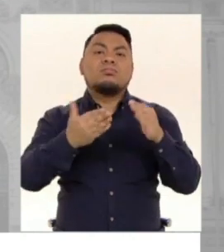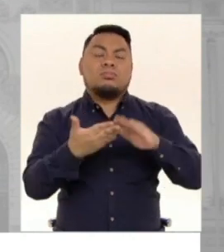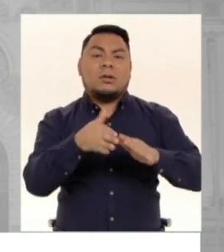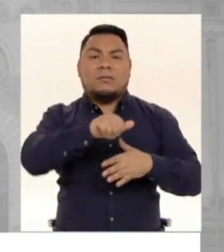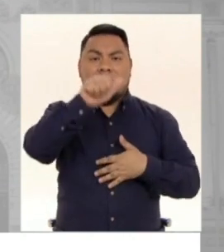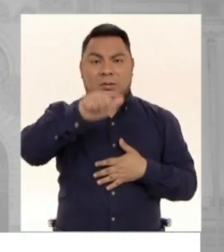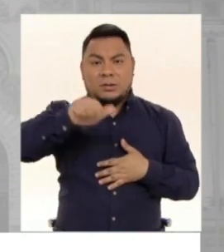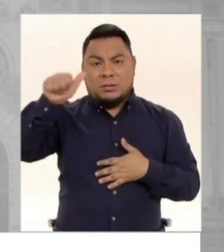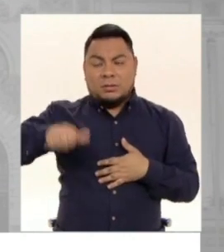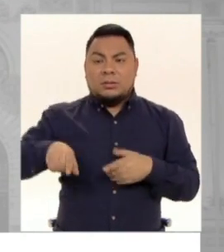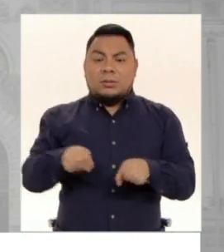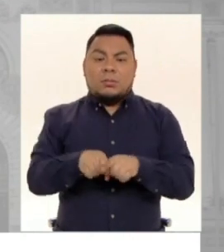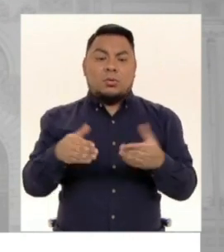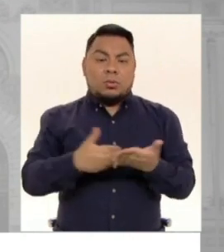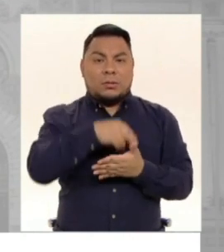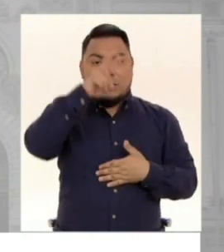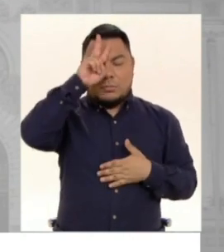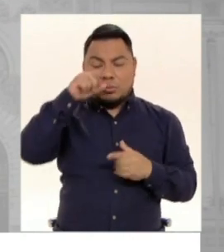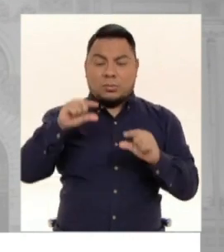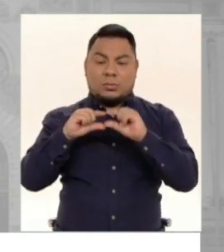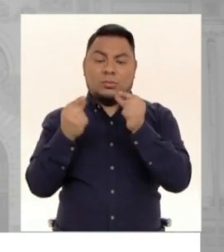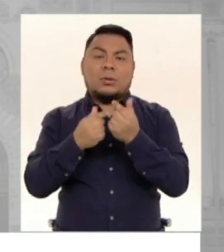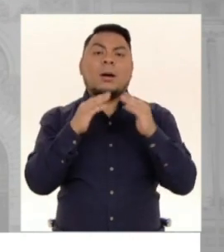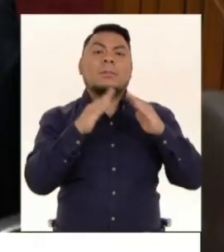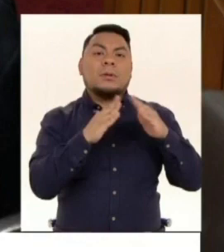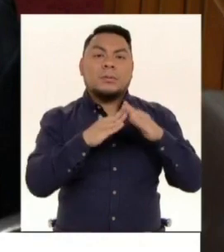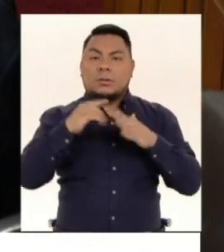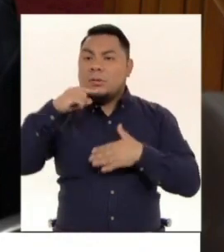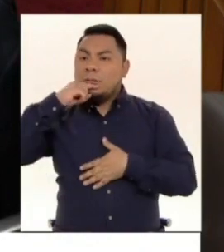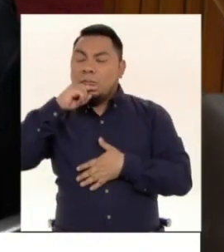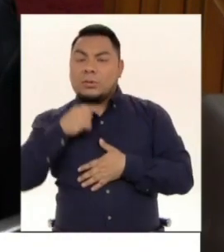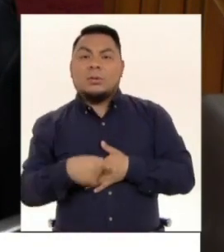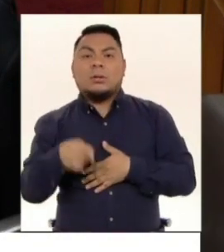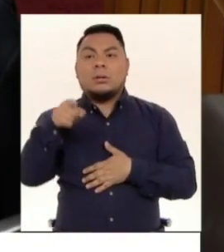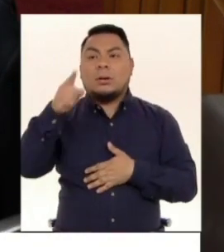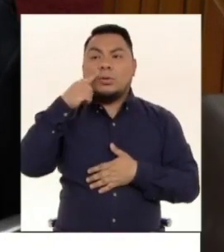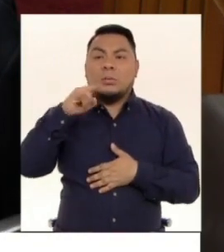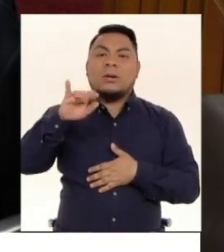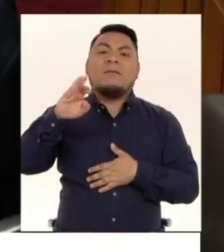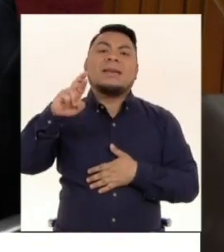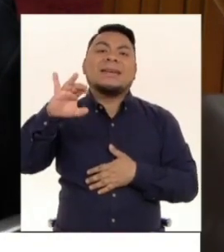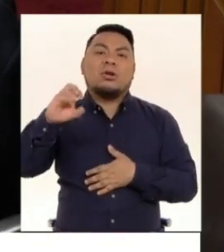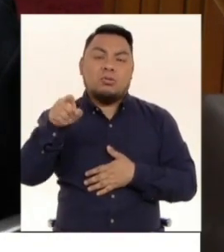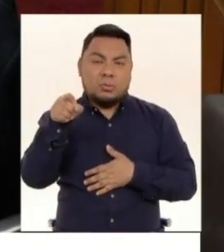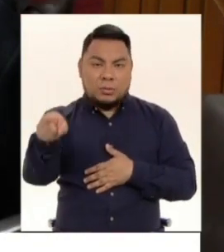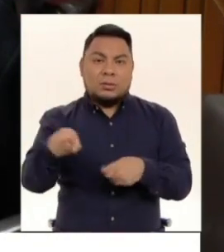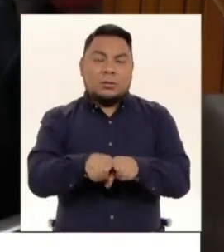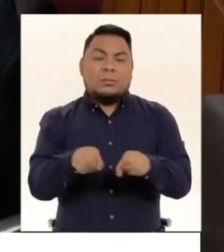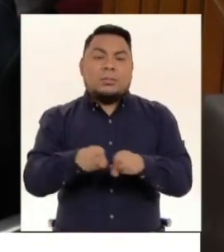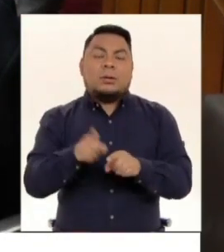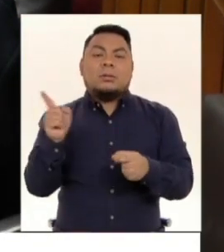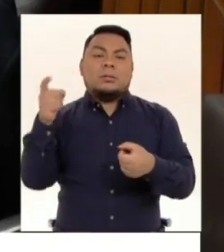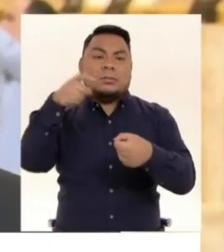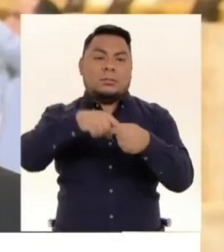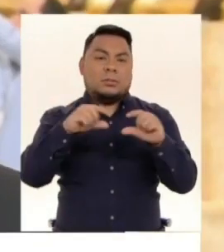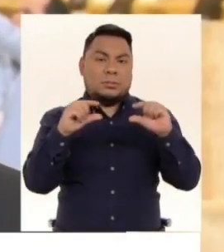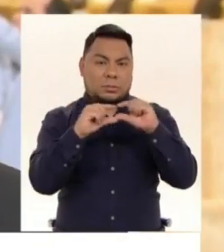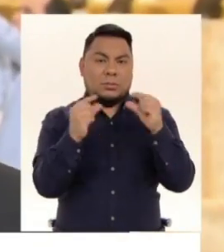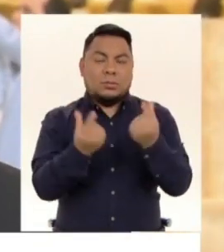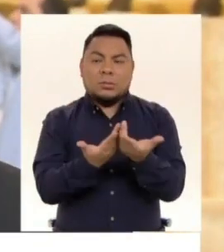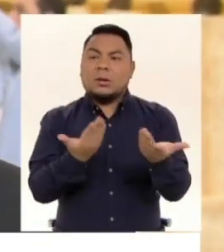Nuevo Perú tendrá la titularidad de las comisiones de vivienda y mujer. Luis Iberico detalló la situación de alianza para el progreso.